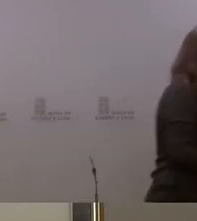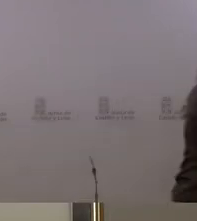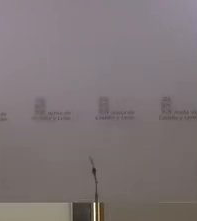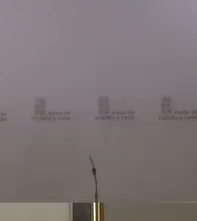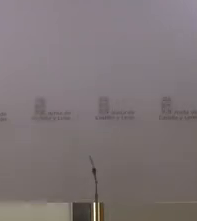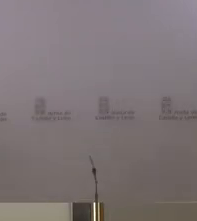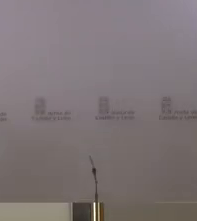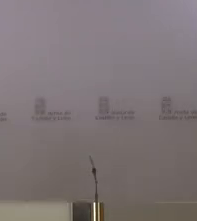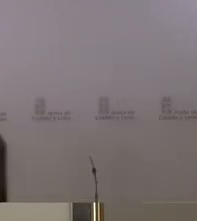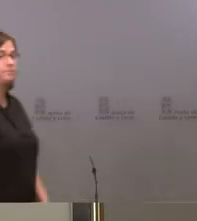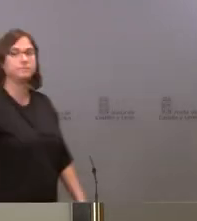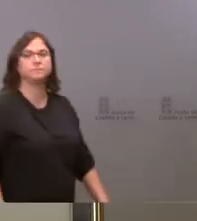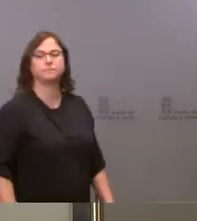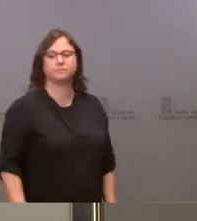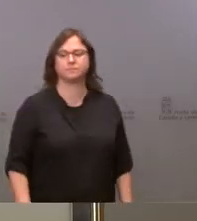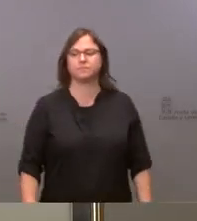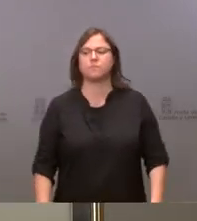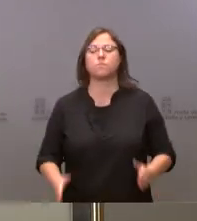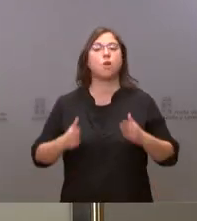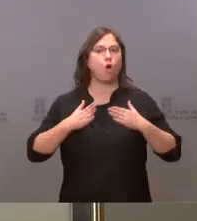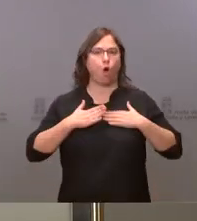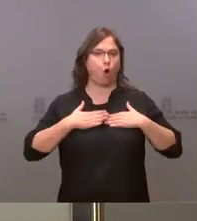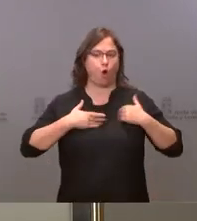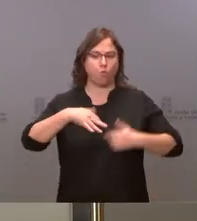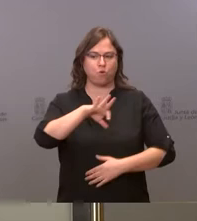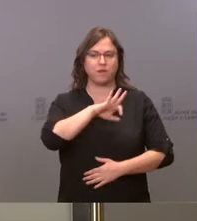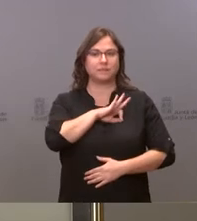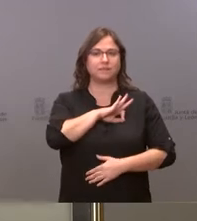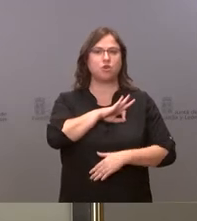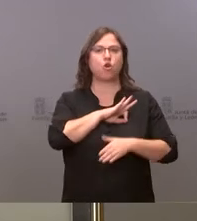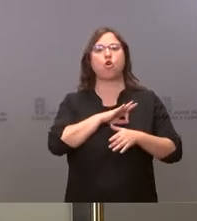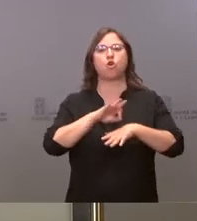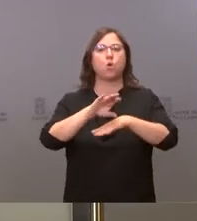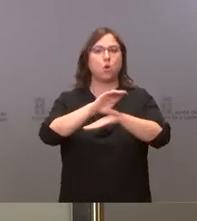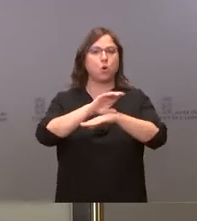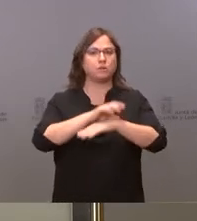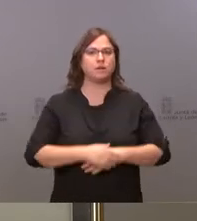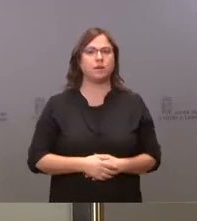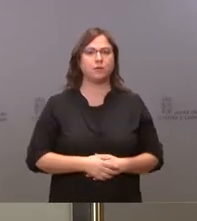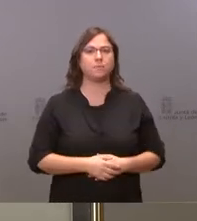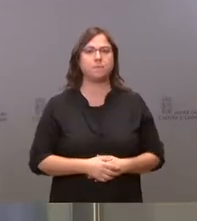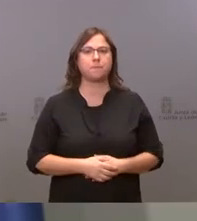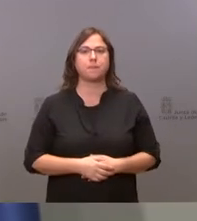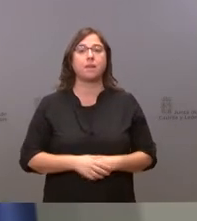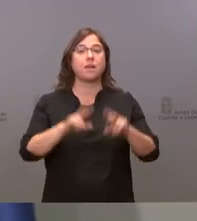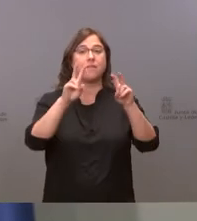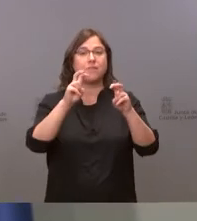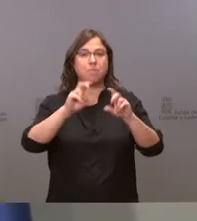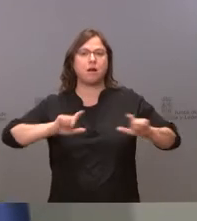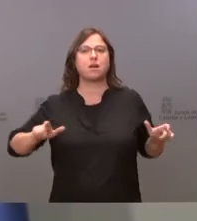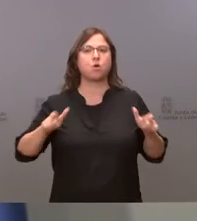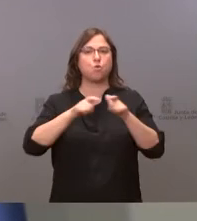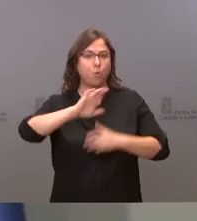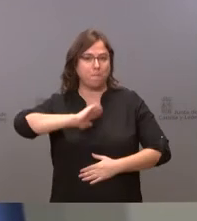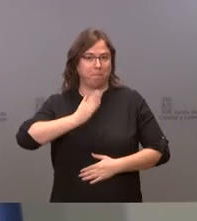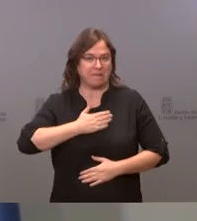como quieras pues da igual bueno con respecto a la reunión de mañana yo